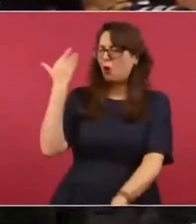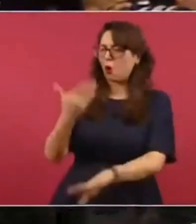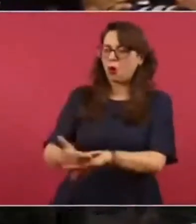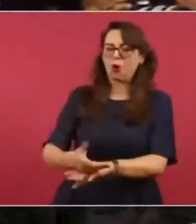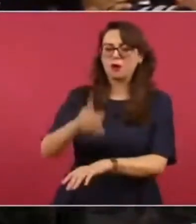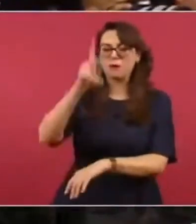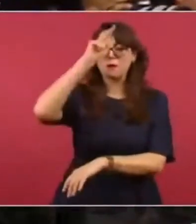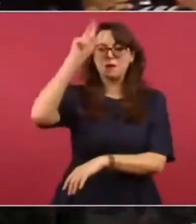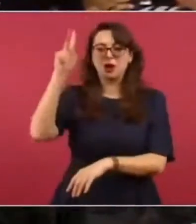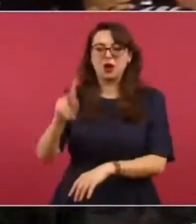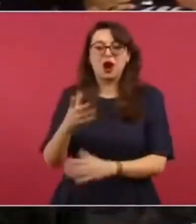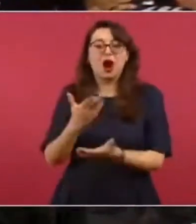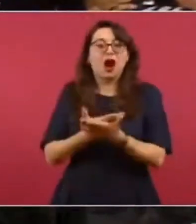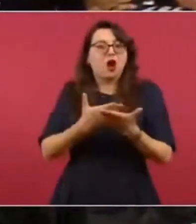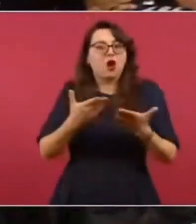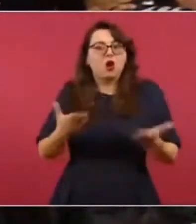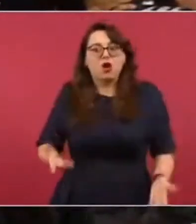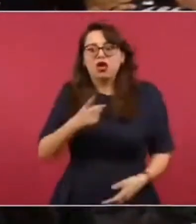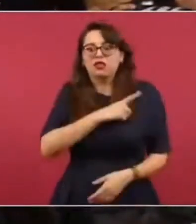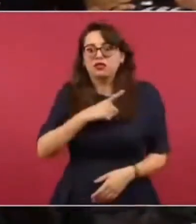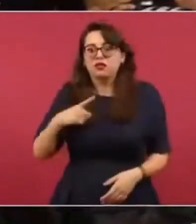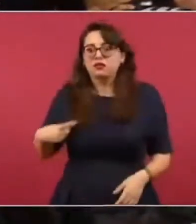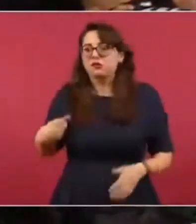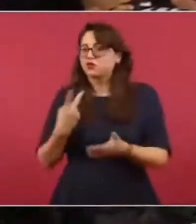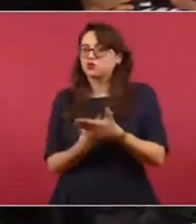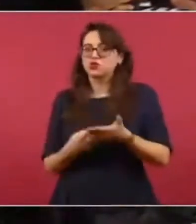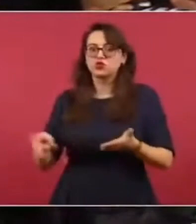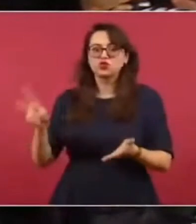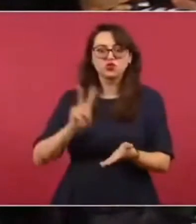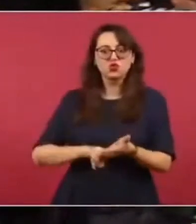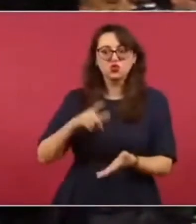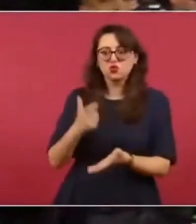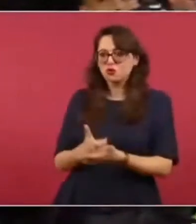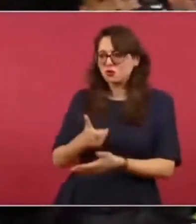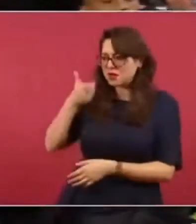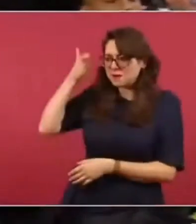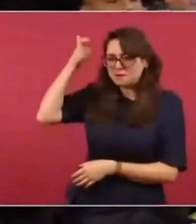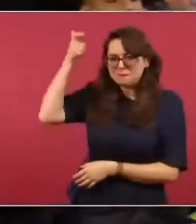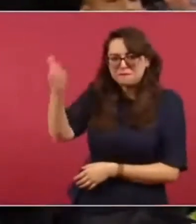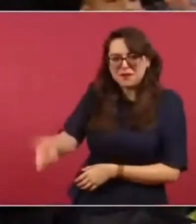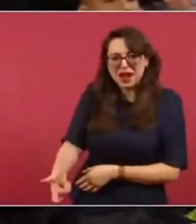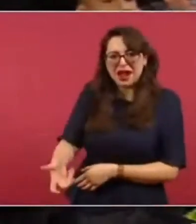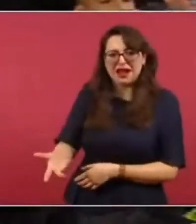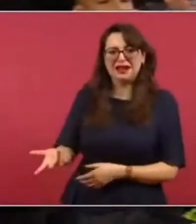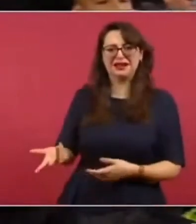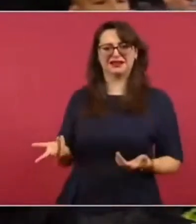hoy quieren un dinero de regreso por esa, suena bastante grande ese dinero.